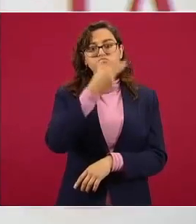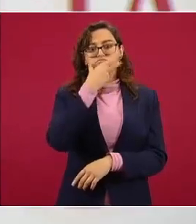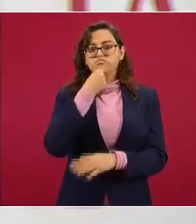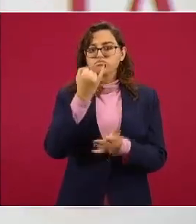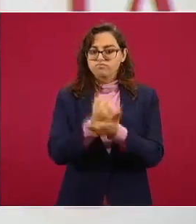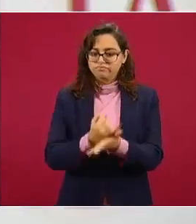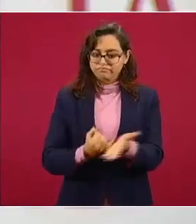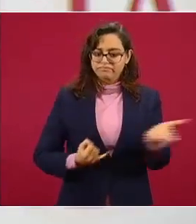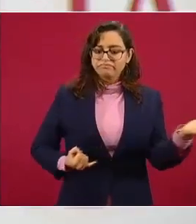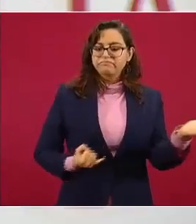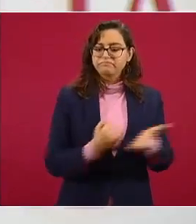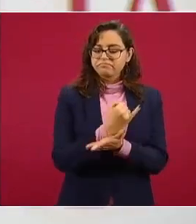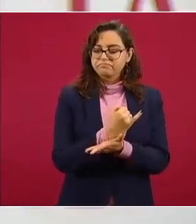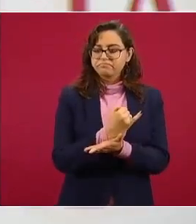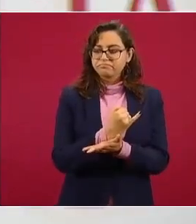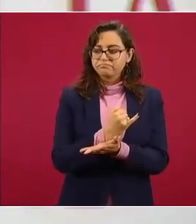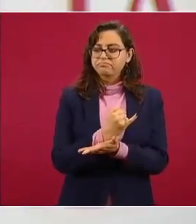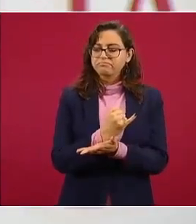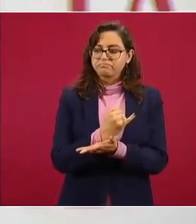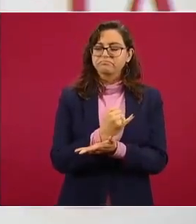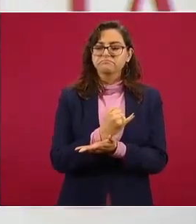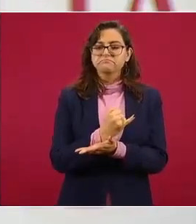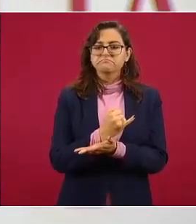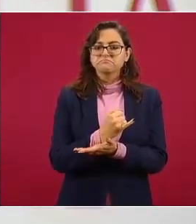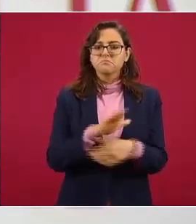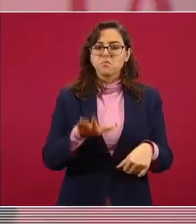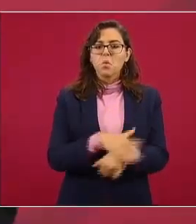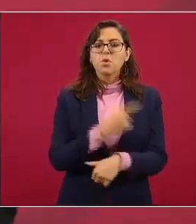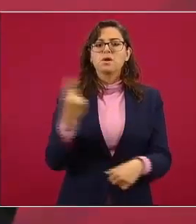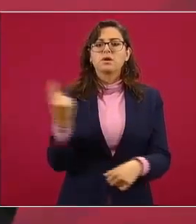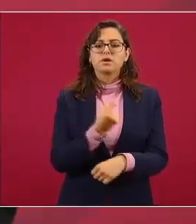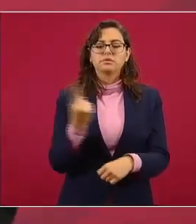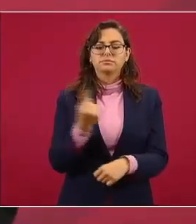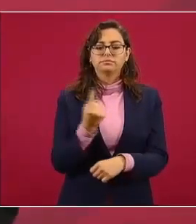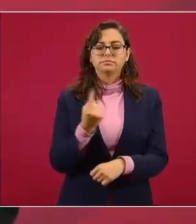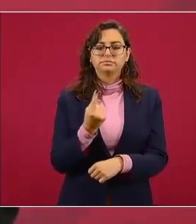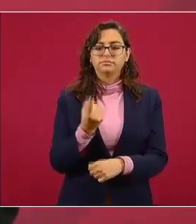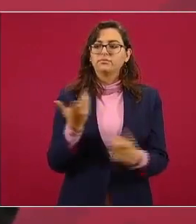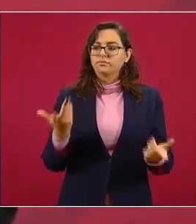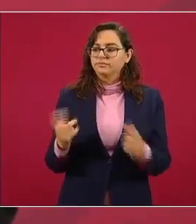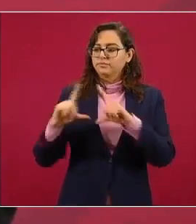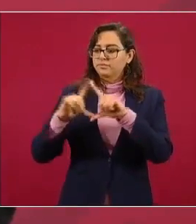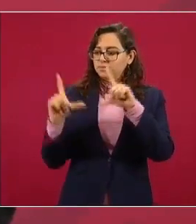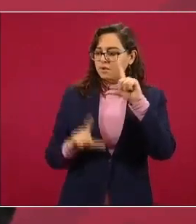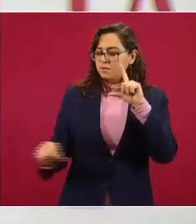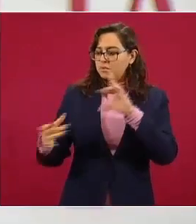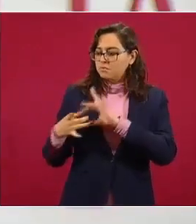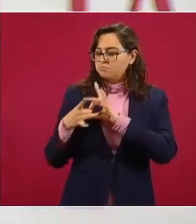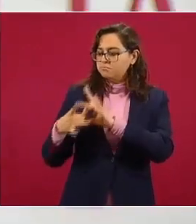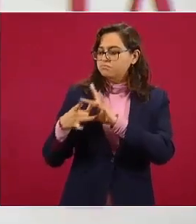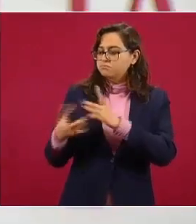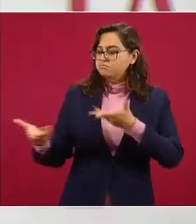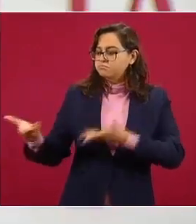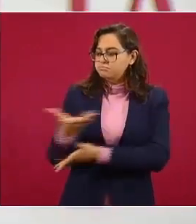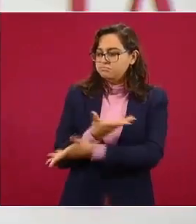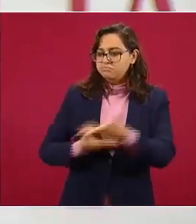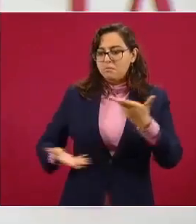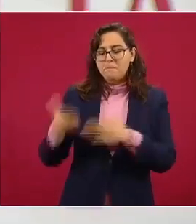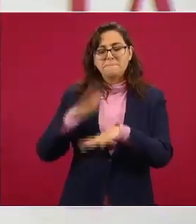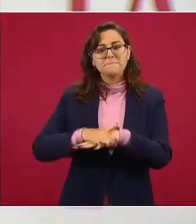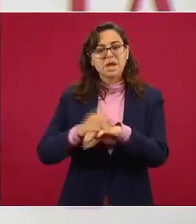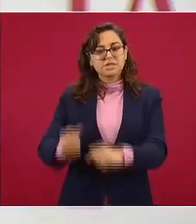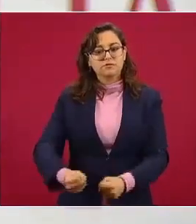basado en el alto valor que le otorga a que esa cooperación se fortalezca y no se debilite o